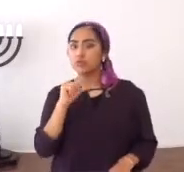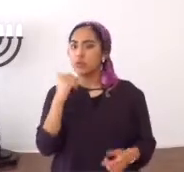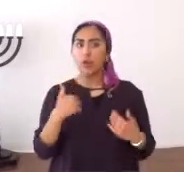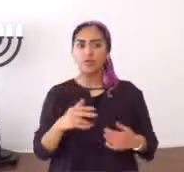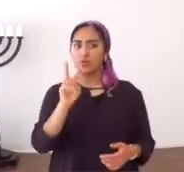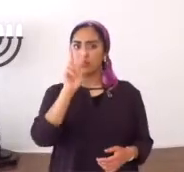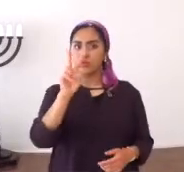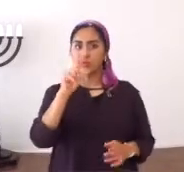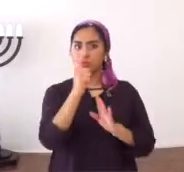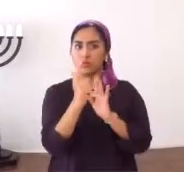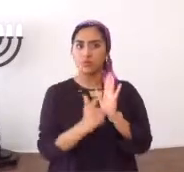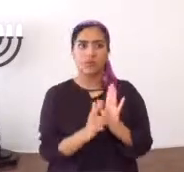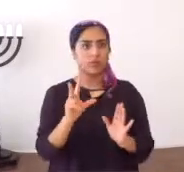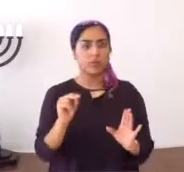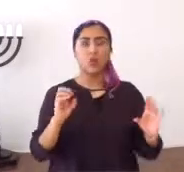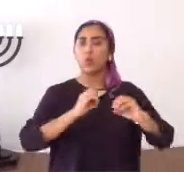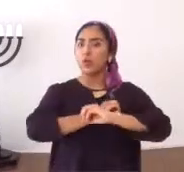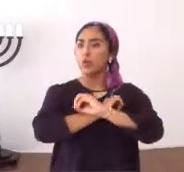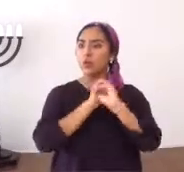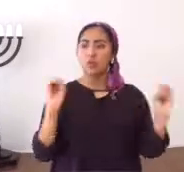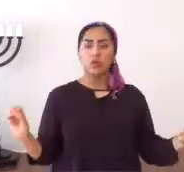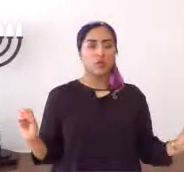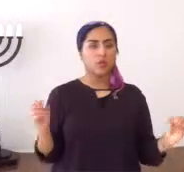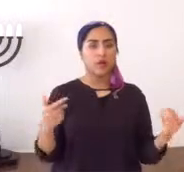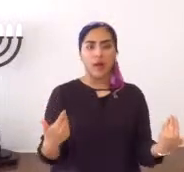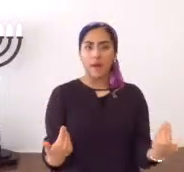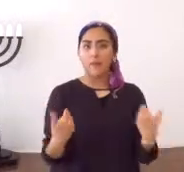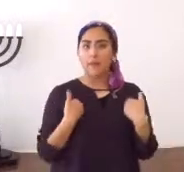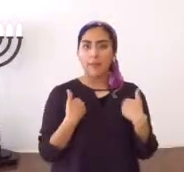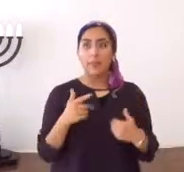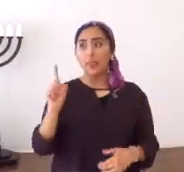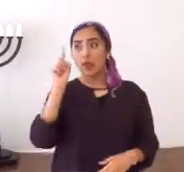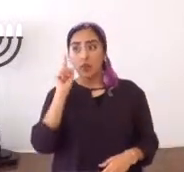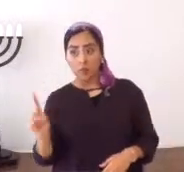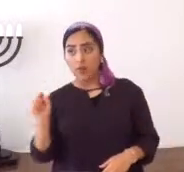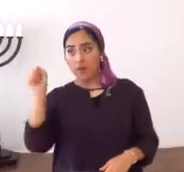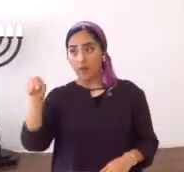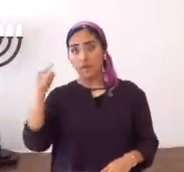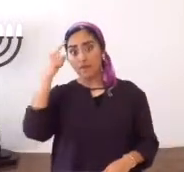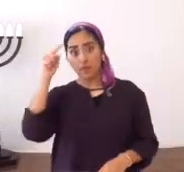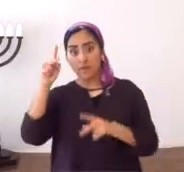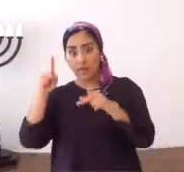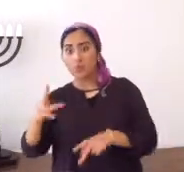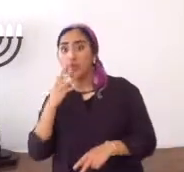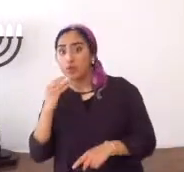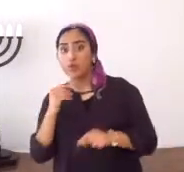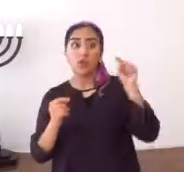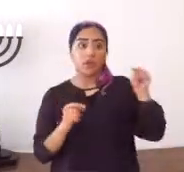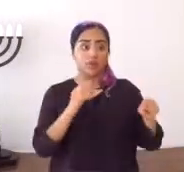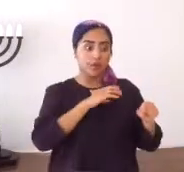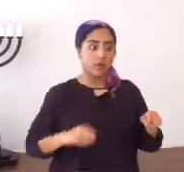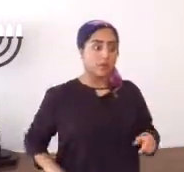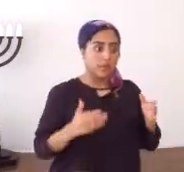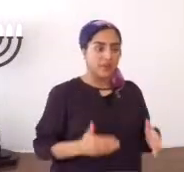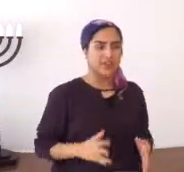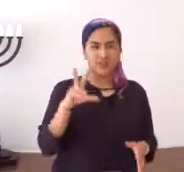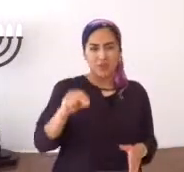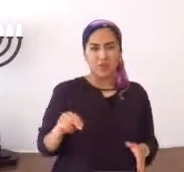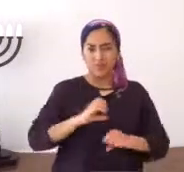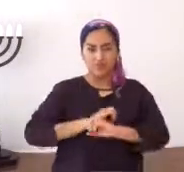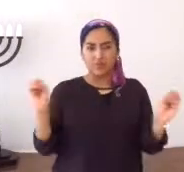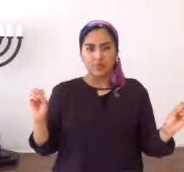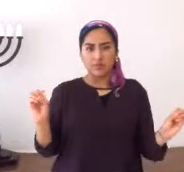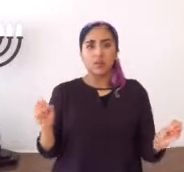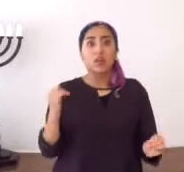hay dos leyes, por así decirlo, no hay que, una cosa es para el pueblo judío, y otra para el pueblo